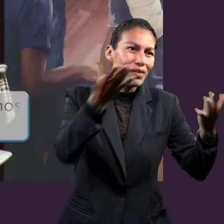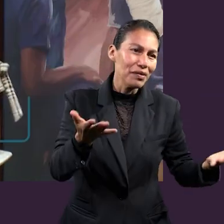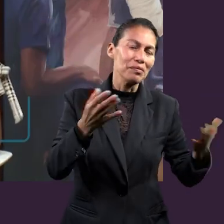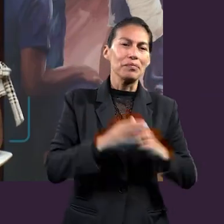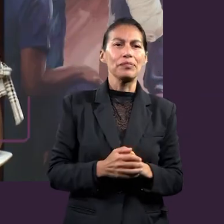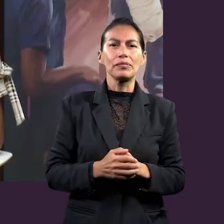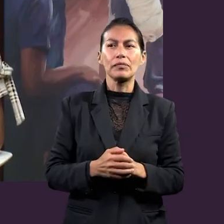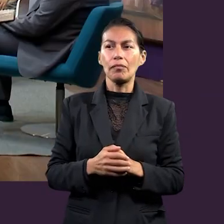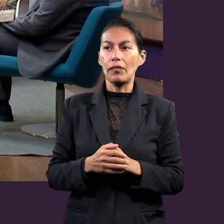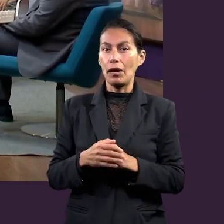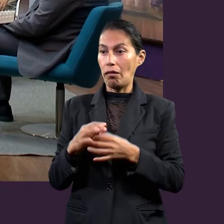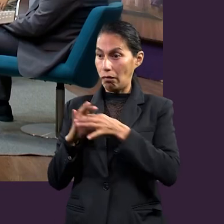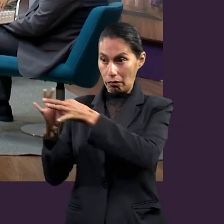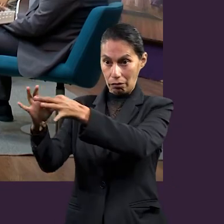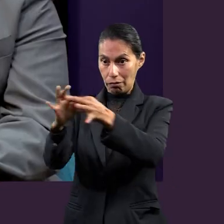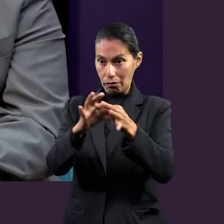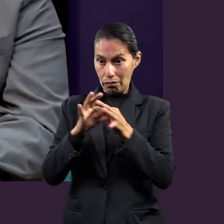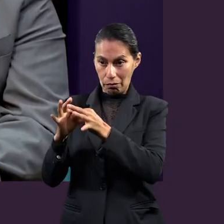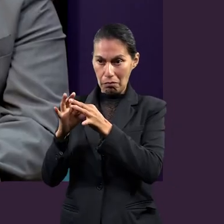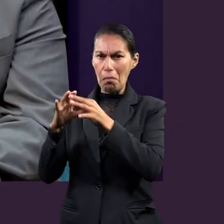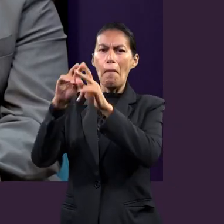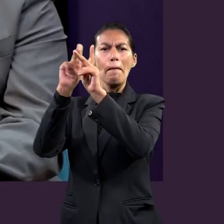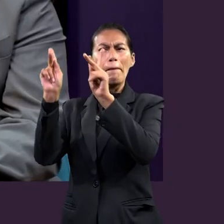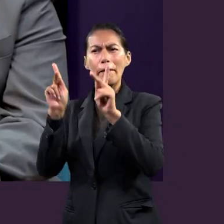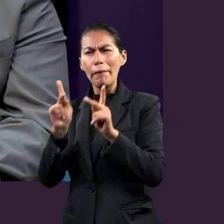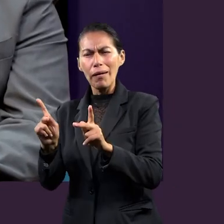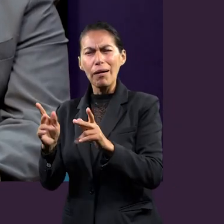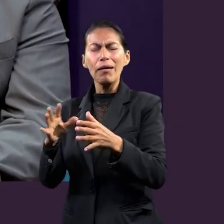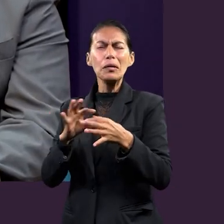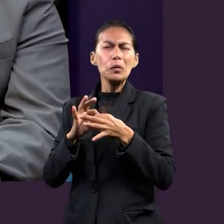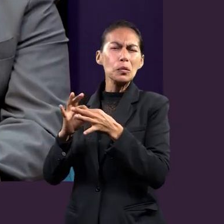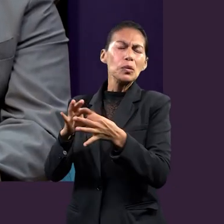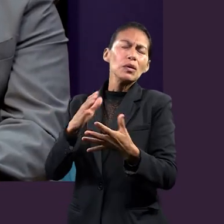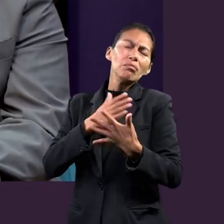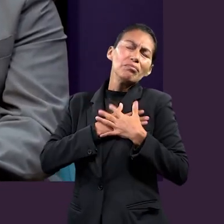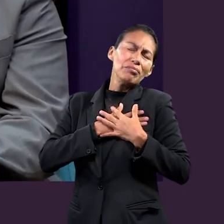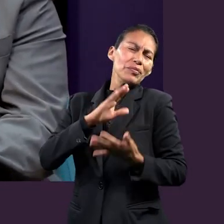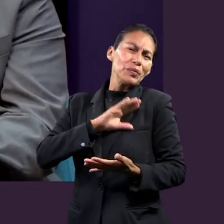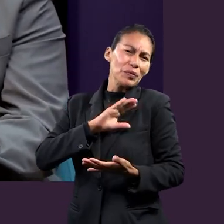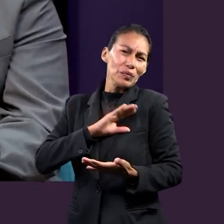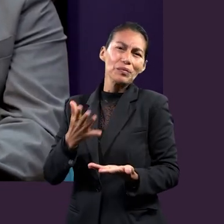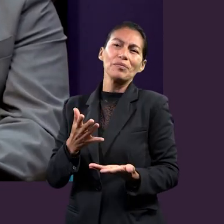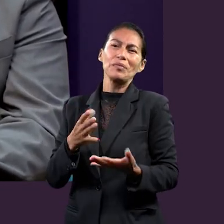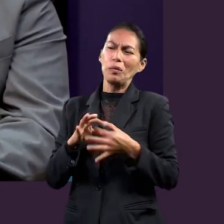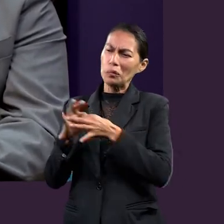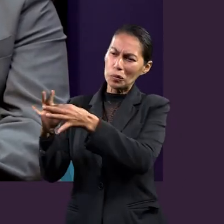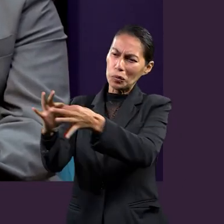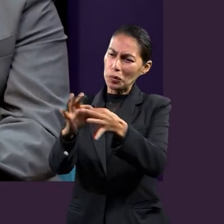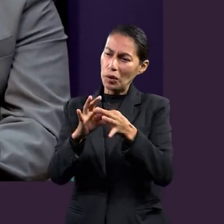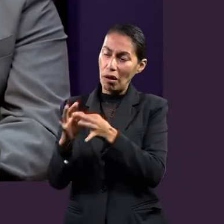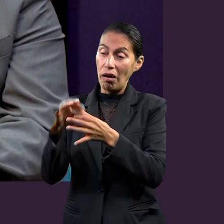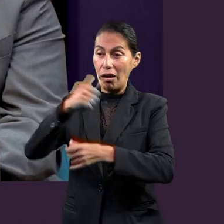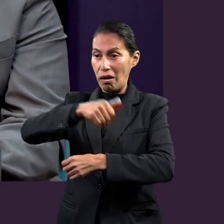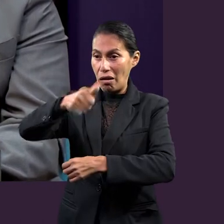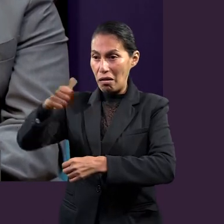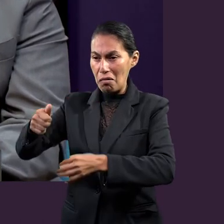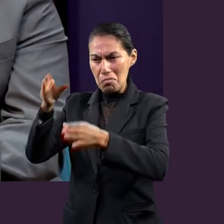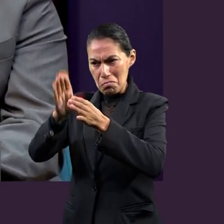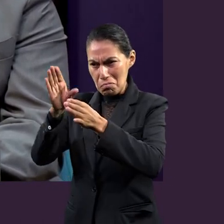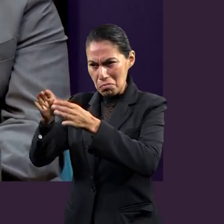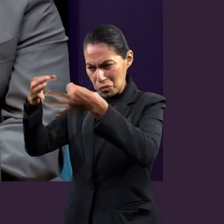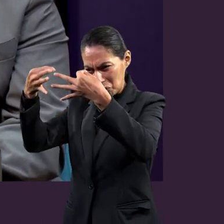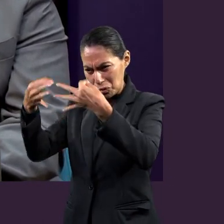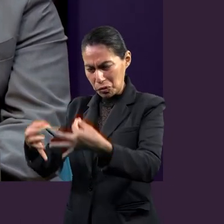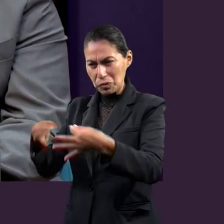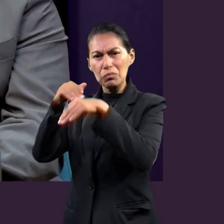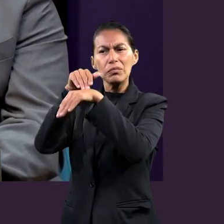compartirla. David. Paznos con nuestros hermanos. Lo estamos diciendo ahorita. Necesitamos mantener la armonía en la iglesia para que así cada hermano